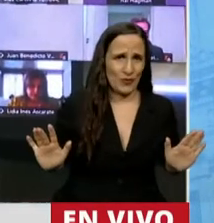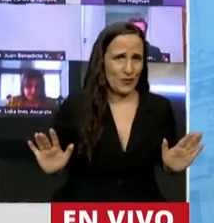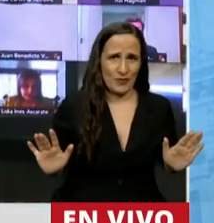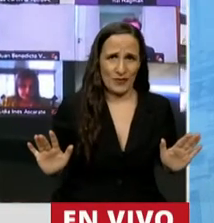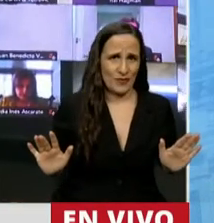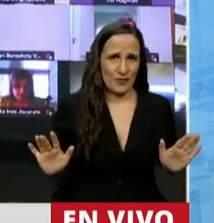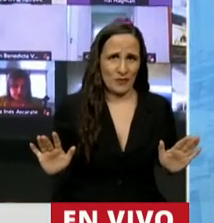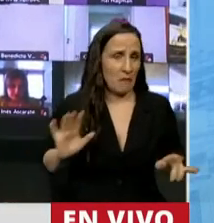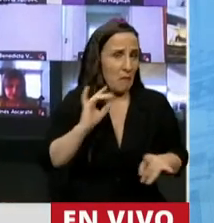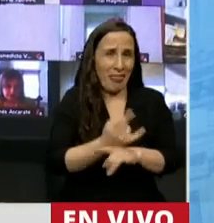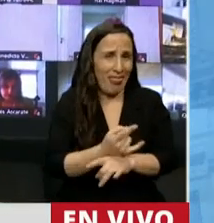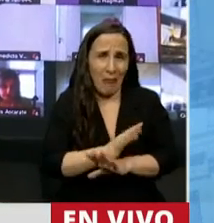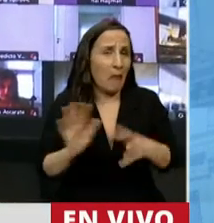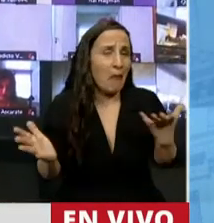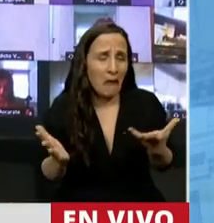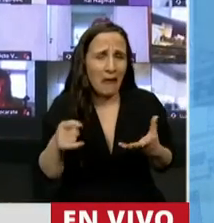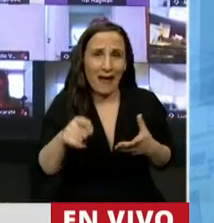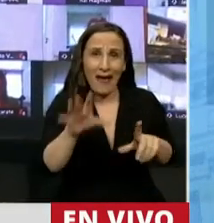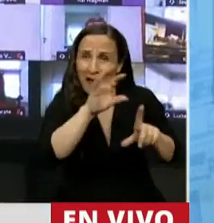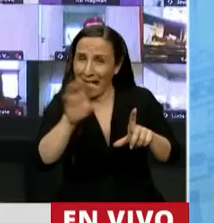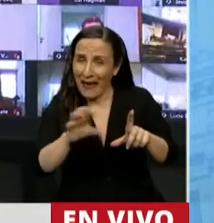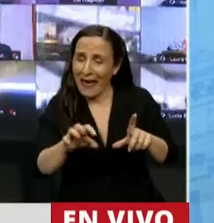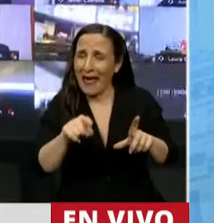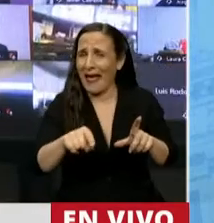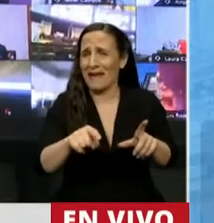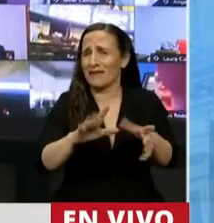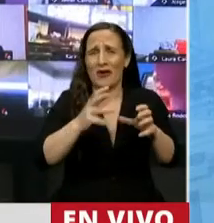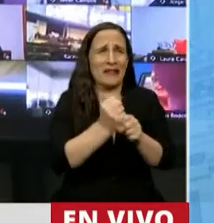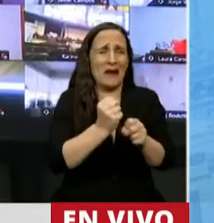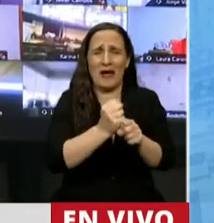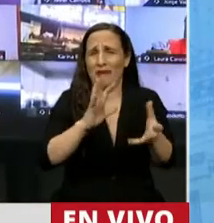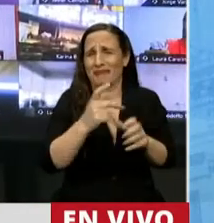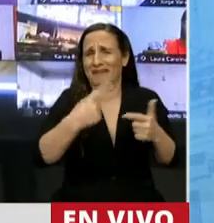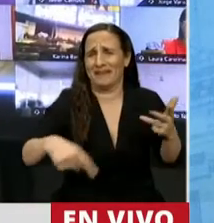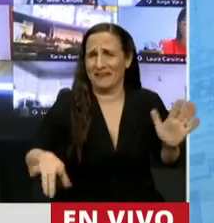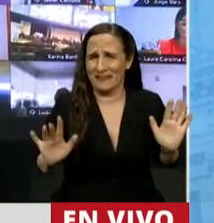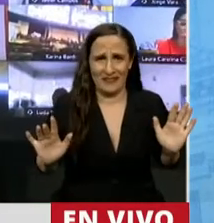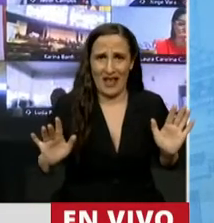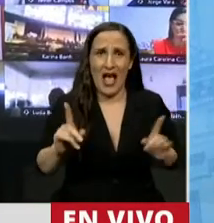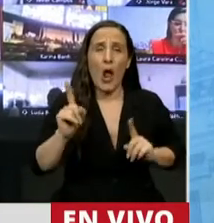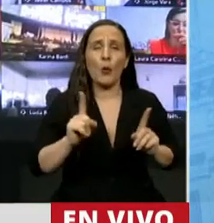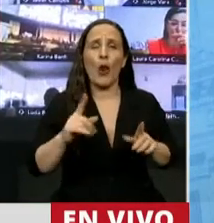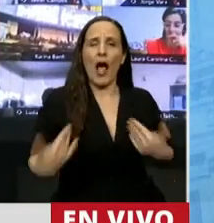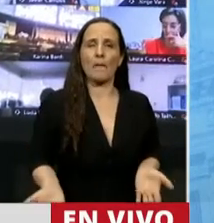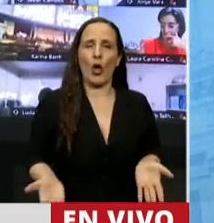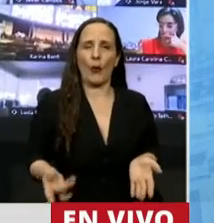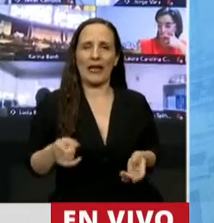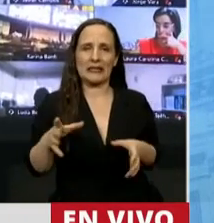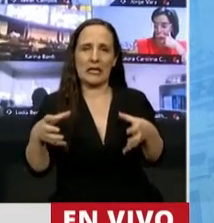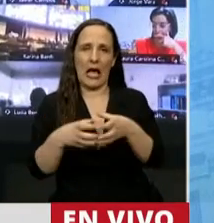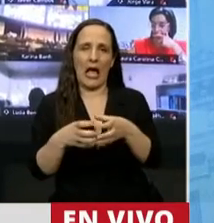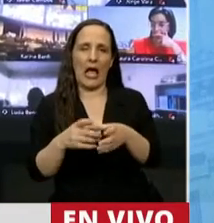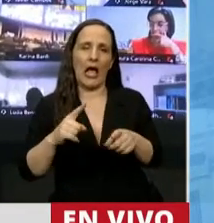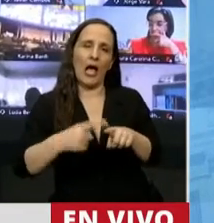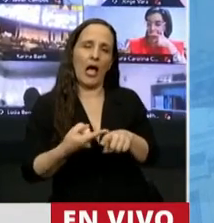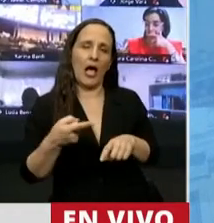todo tipo de atropellos, este sistema ha sido la guarida de quienes se presentan como opositores y